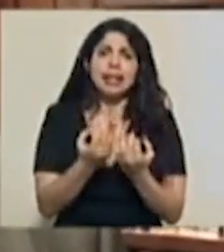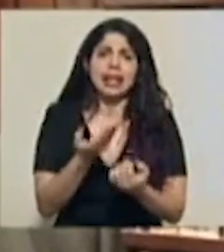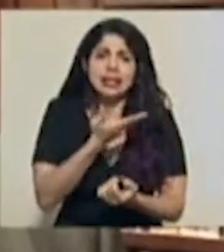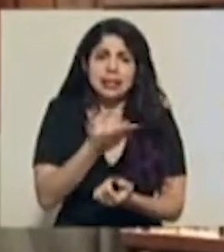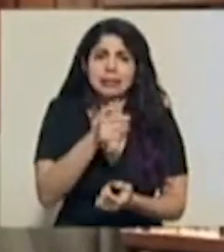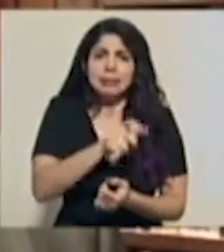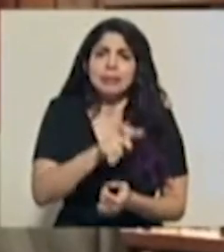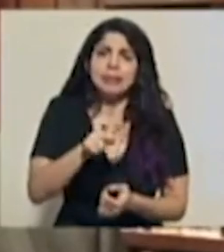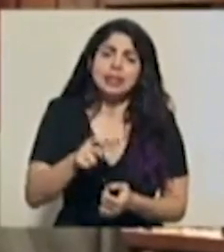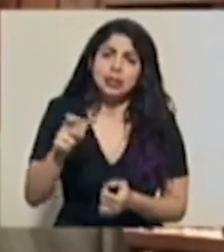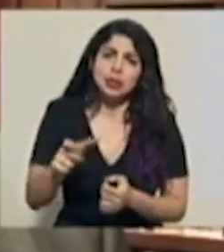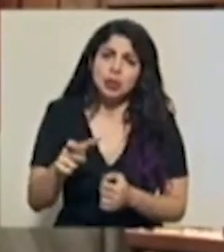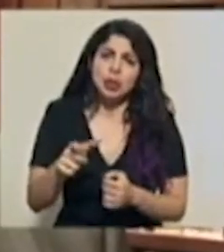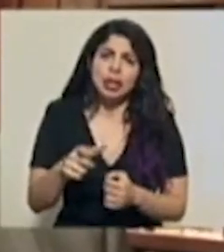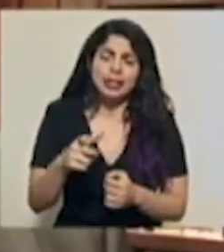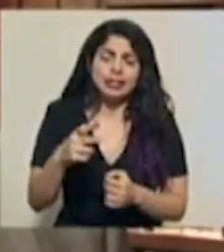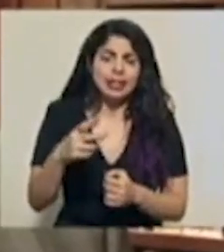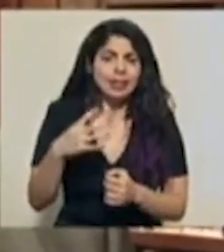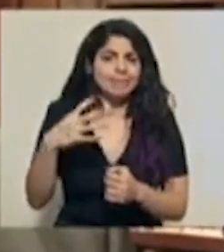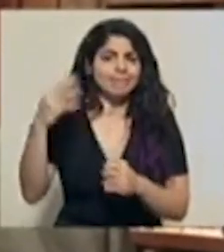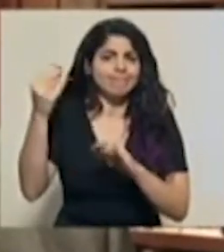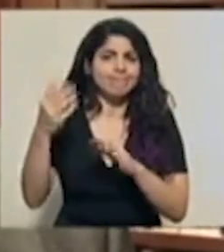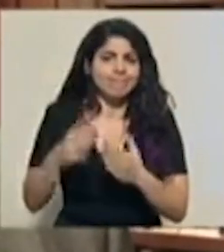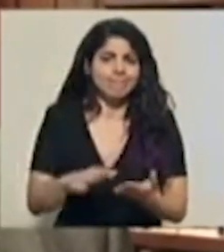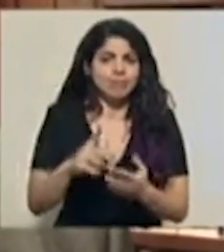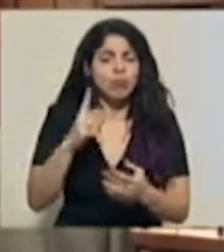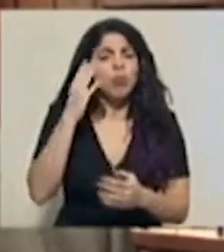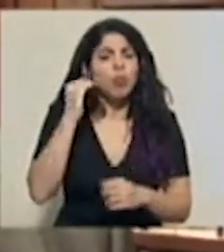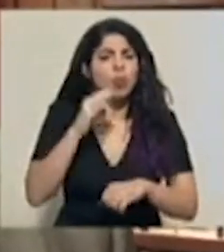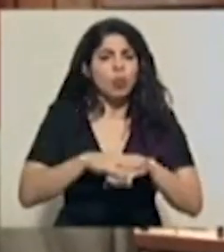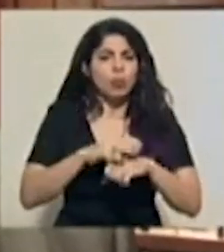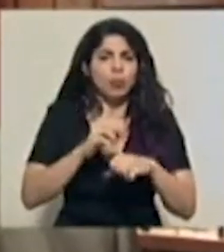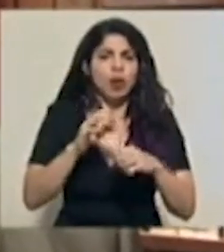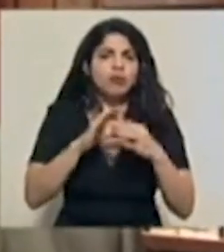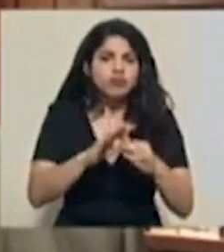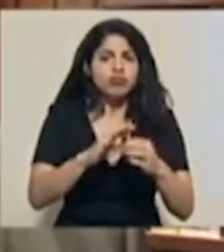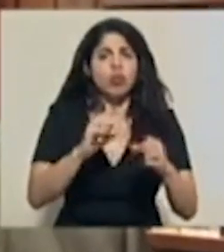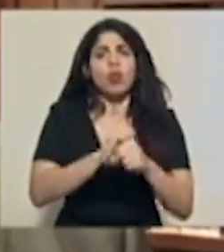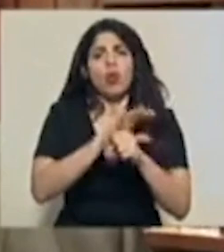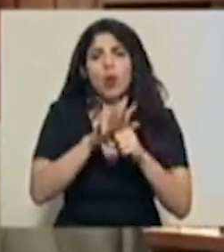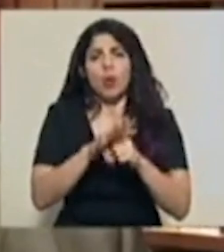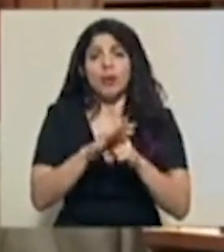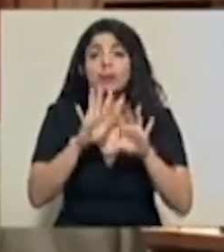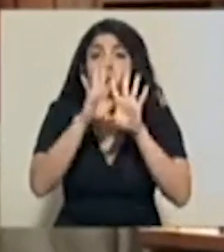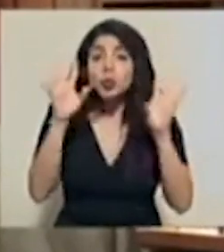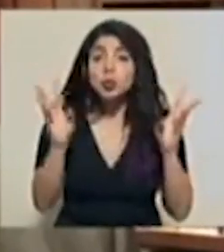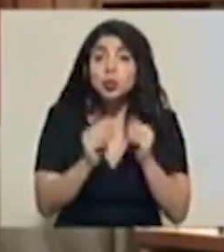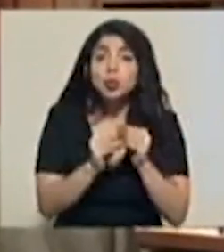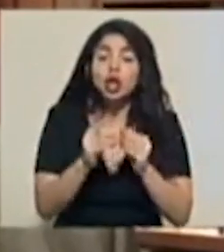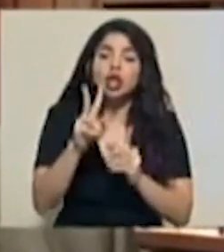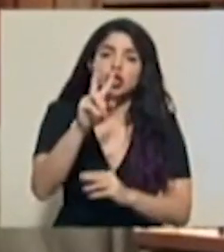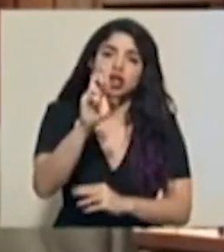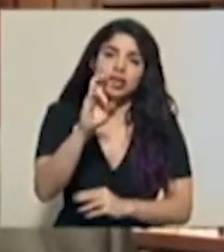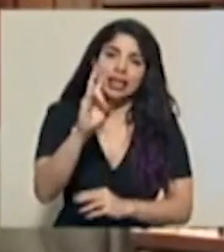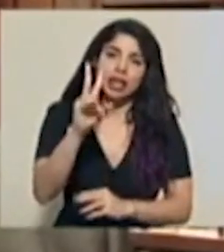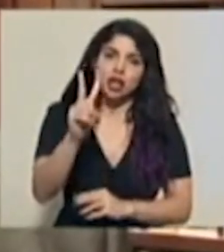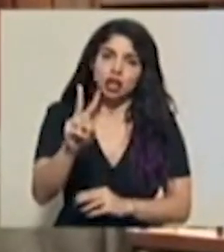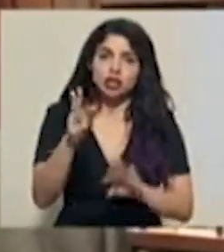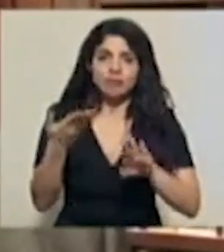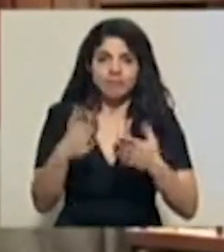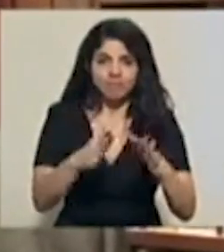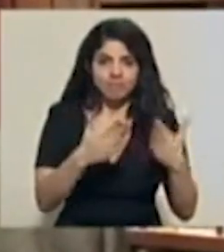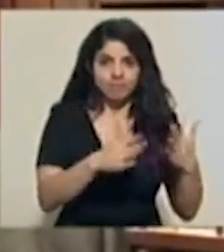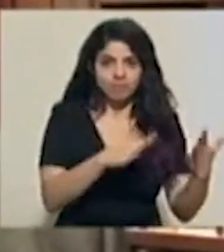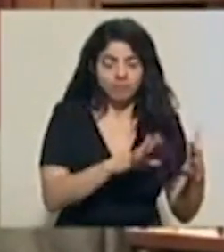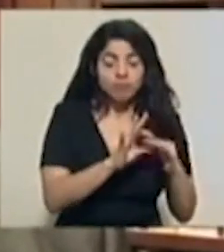personas que han partido relacionados con COVID-19. En total, contabilizan 272 fallecimientos